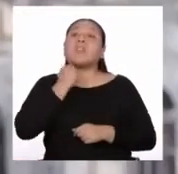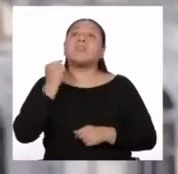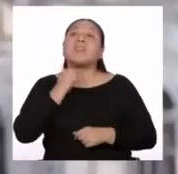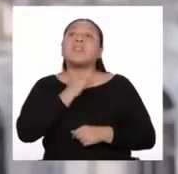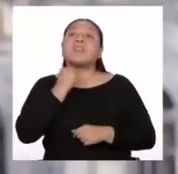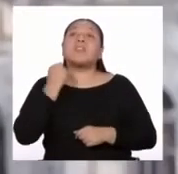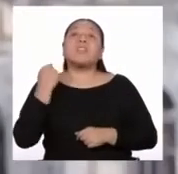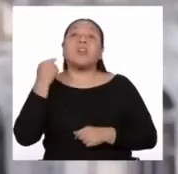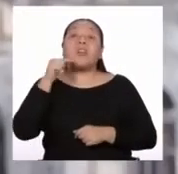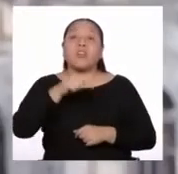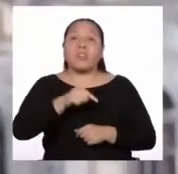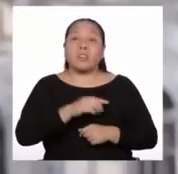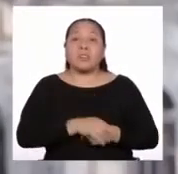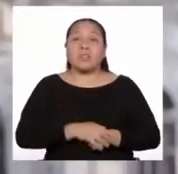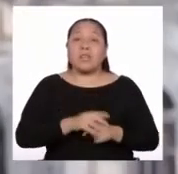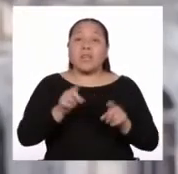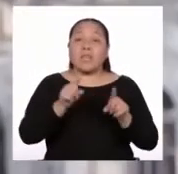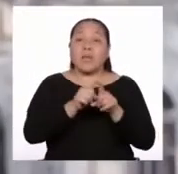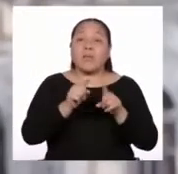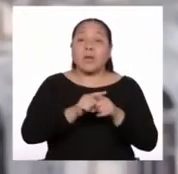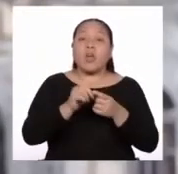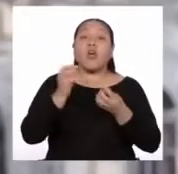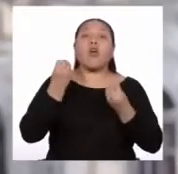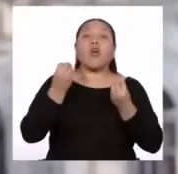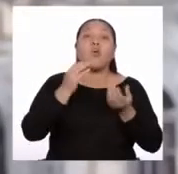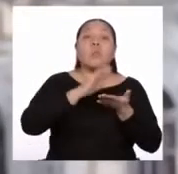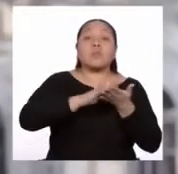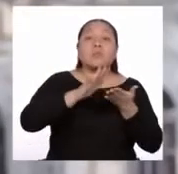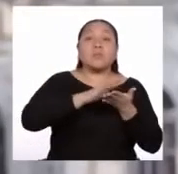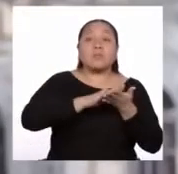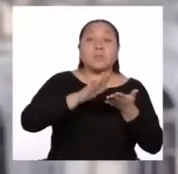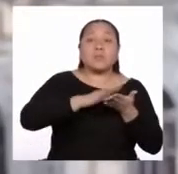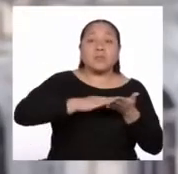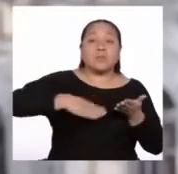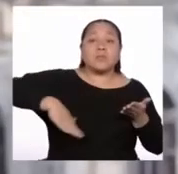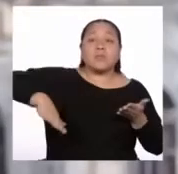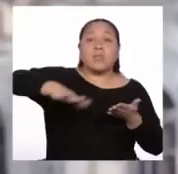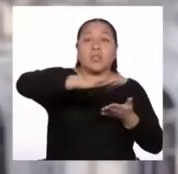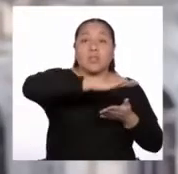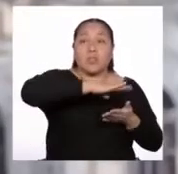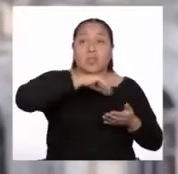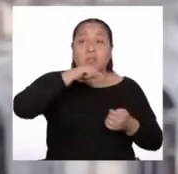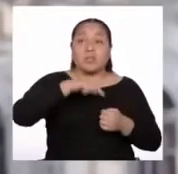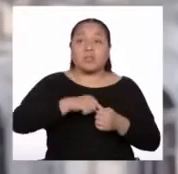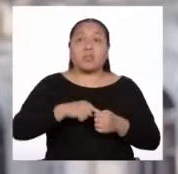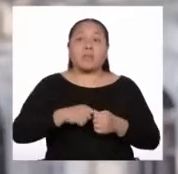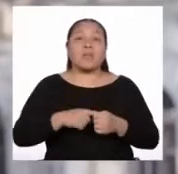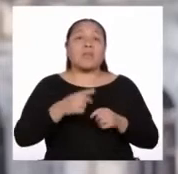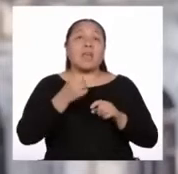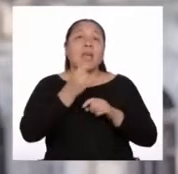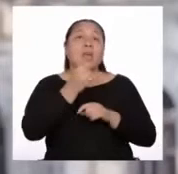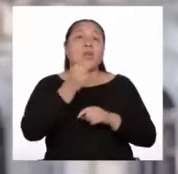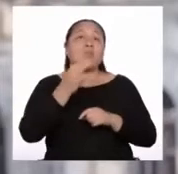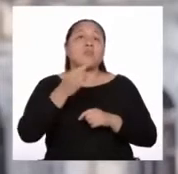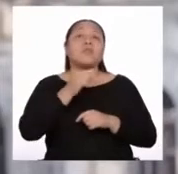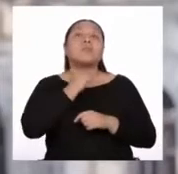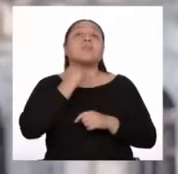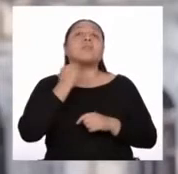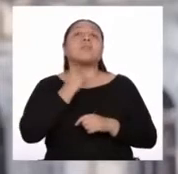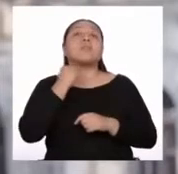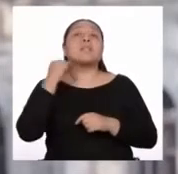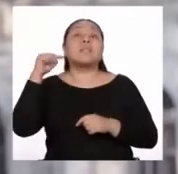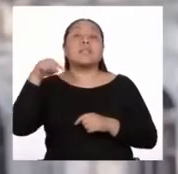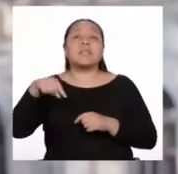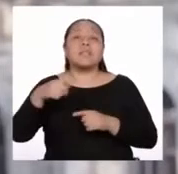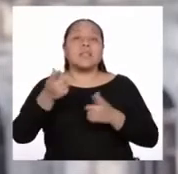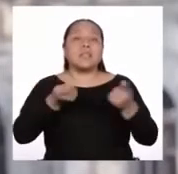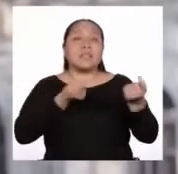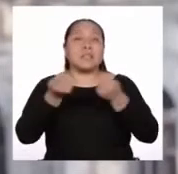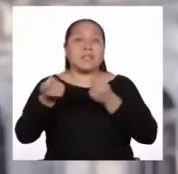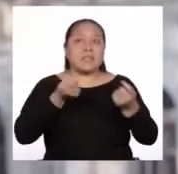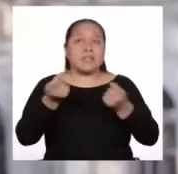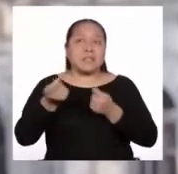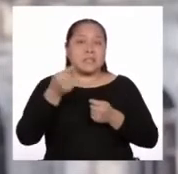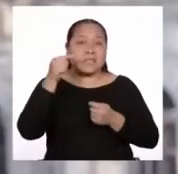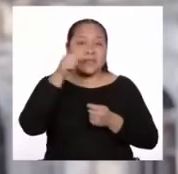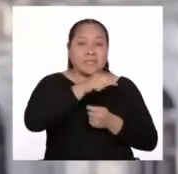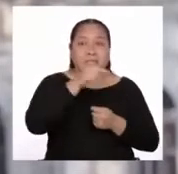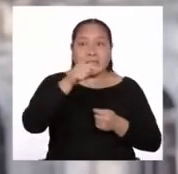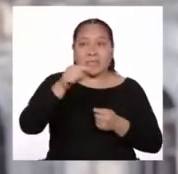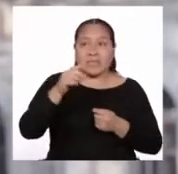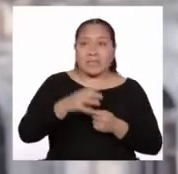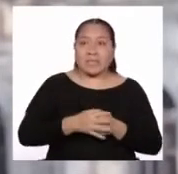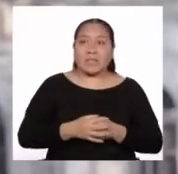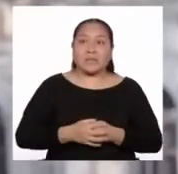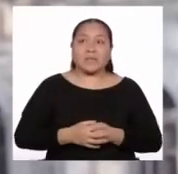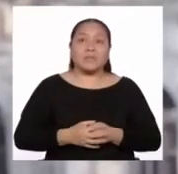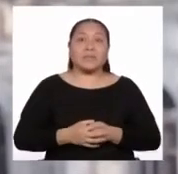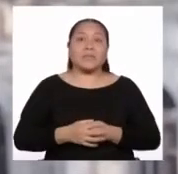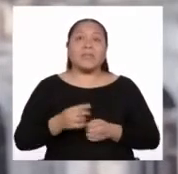y para la enmienda de los dichos comenderos de indios y corregidores y padres y curas de las dichas doctrinas y de los dichos mineros y